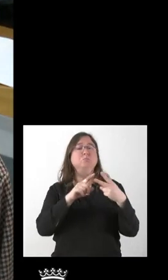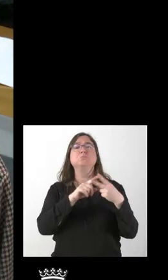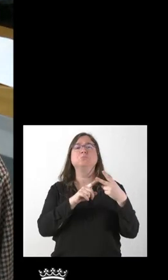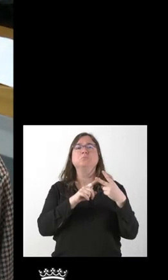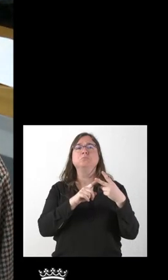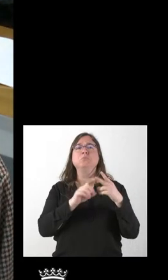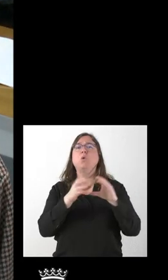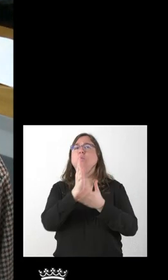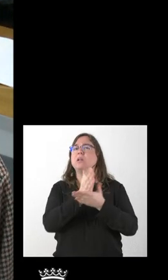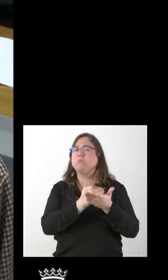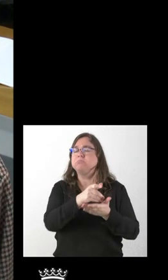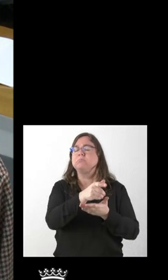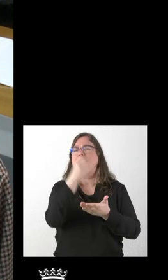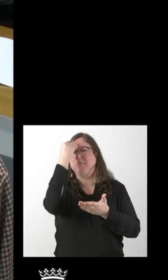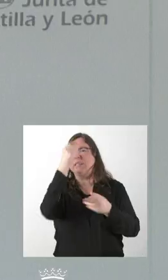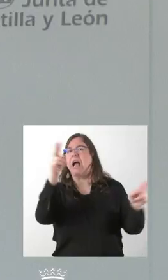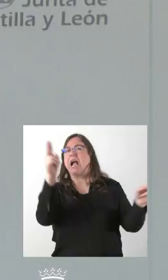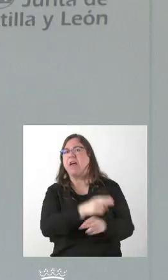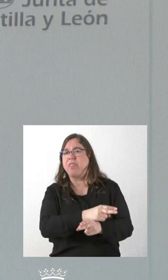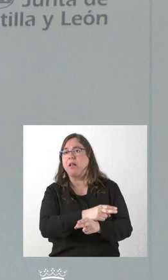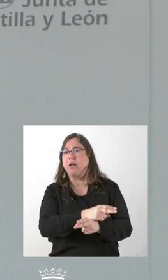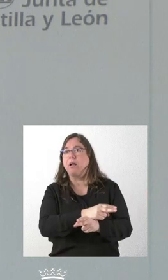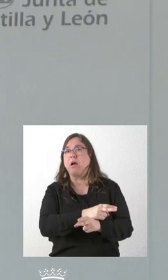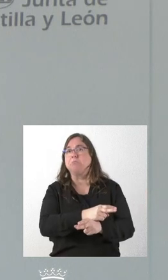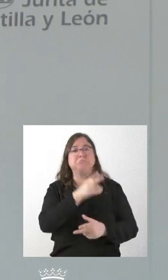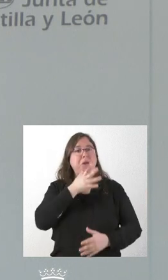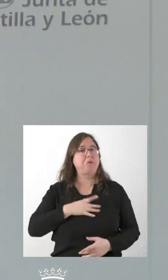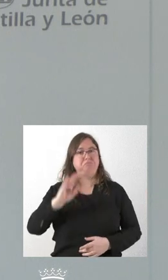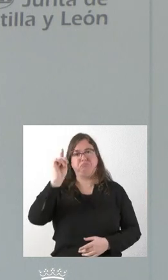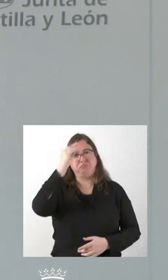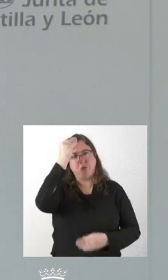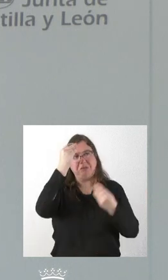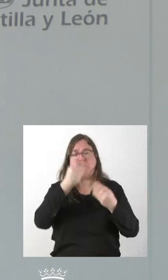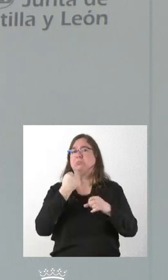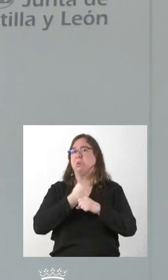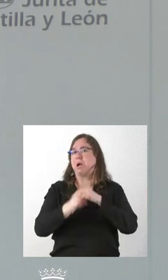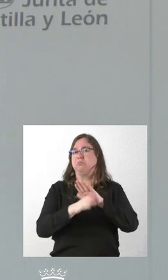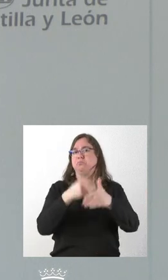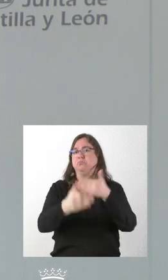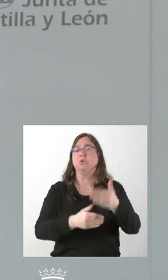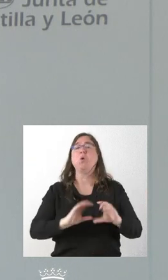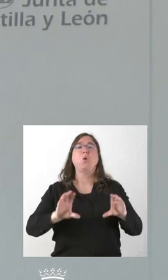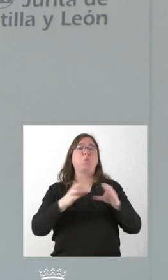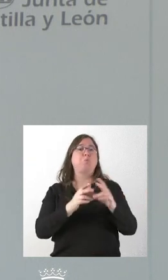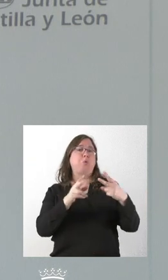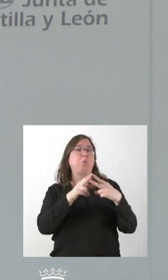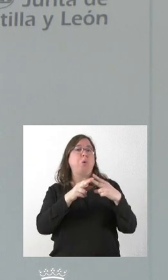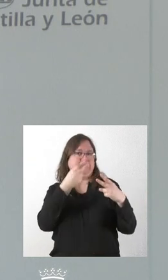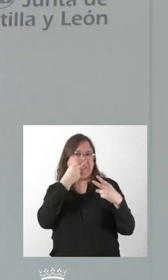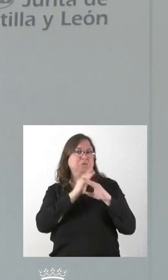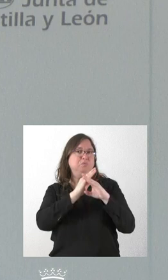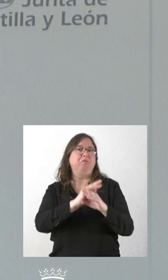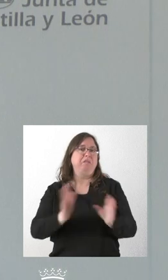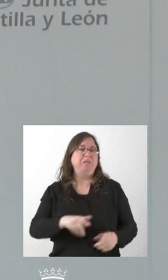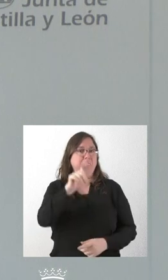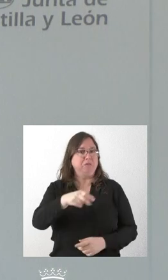plantea cancelar el evento? Pues es algo que nos ha valorado a día de hoy. Estamos trabajando. Creo que los grupos que quedan tienen interés suficiente para